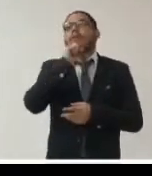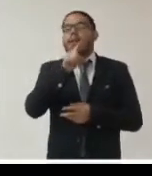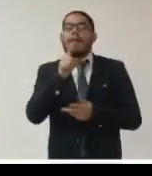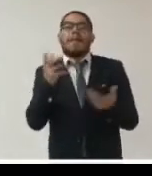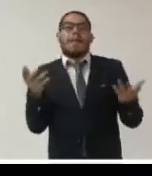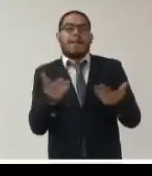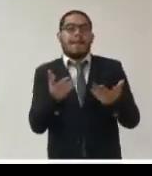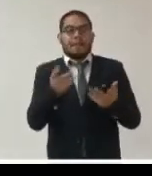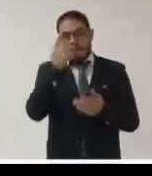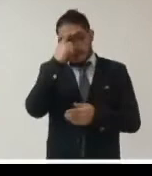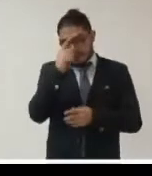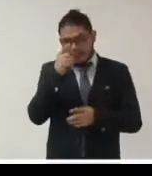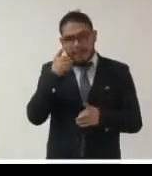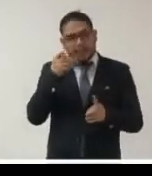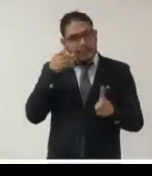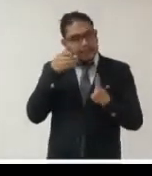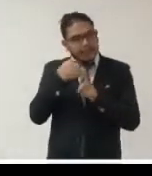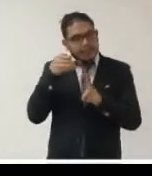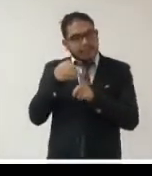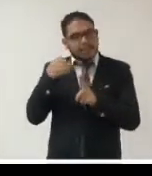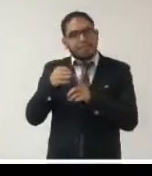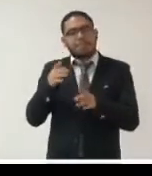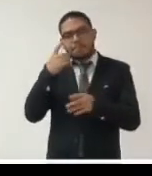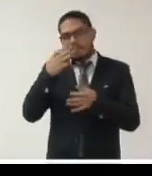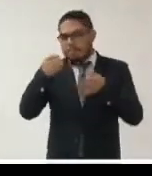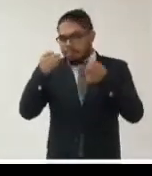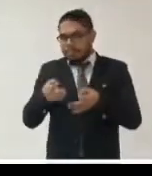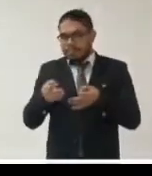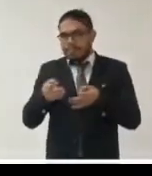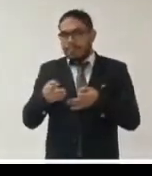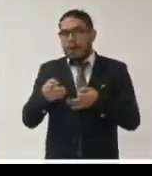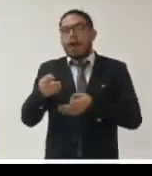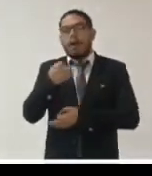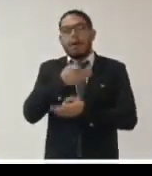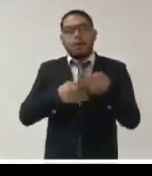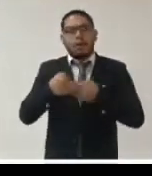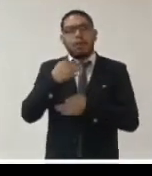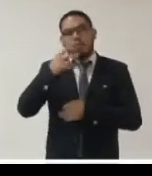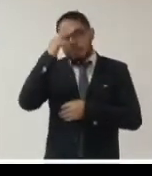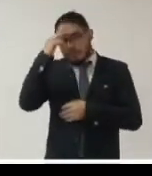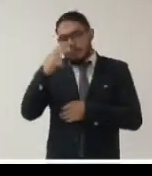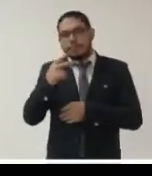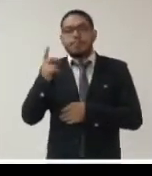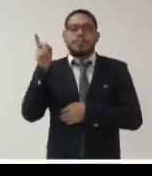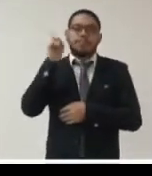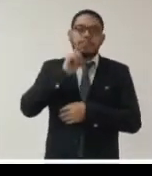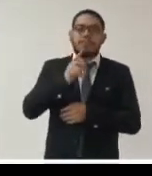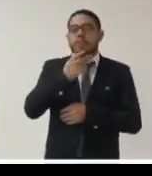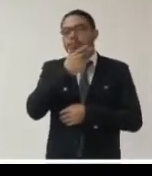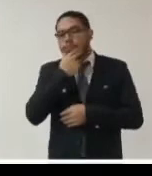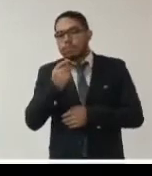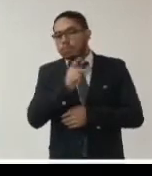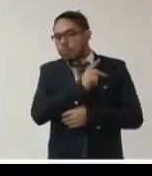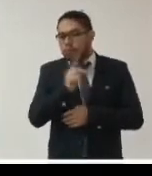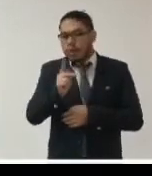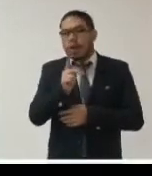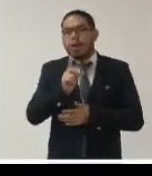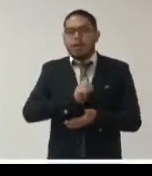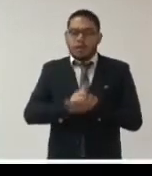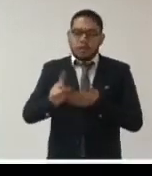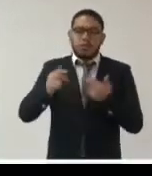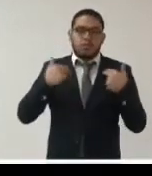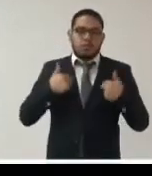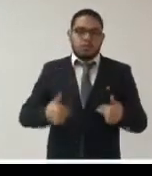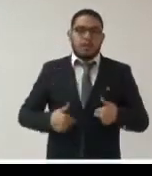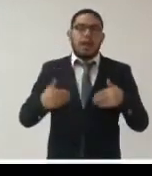estrategias específicas a fin de garantizar a todos mexicanas y mexicanos derechos humanos tan